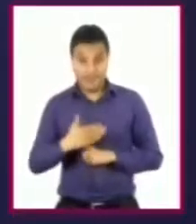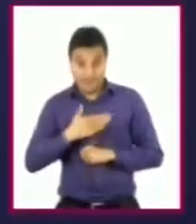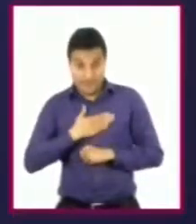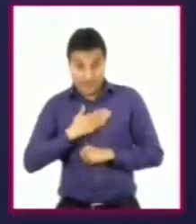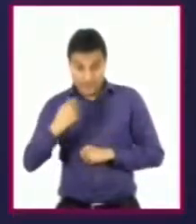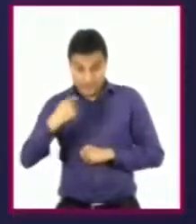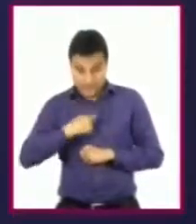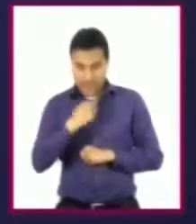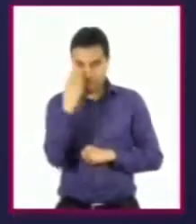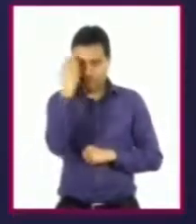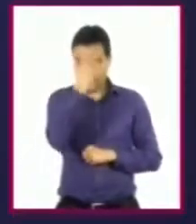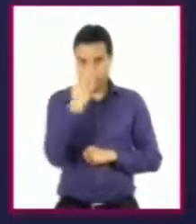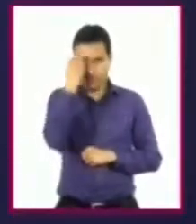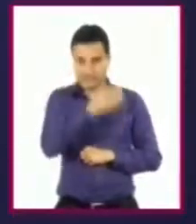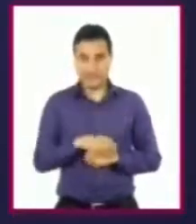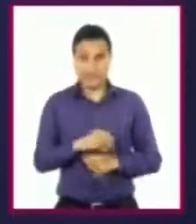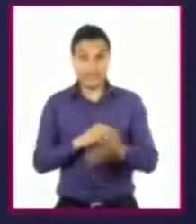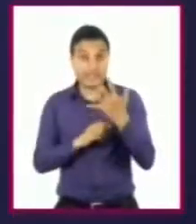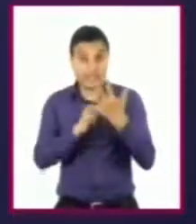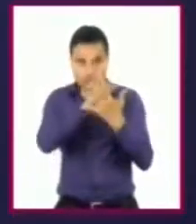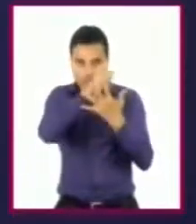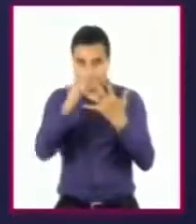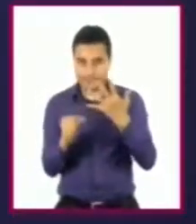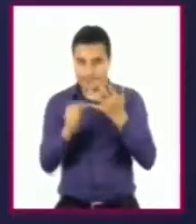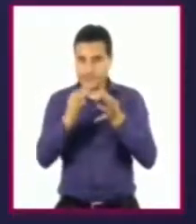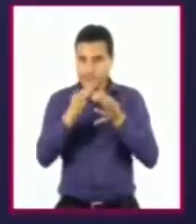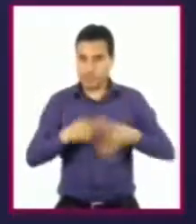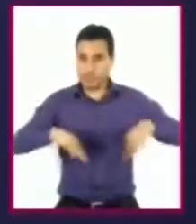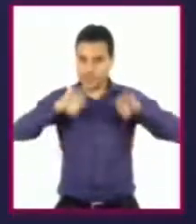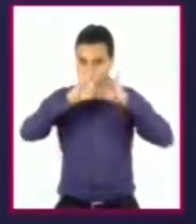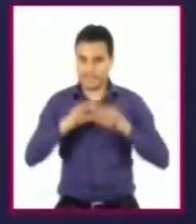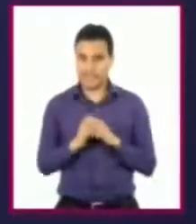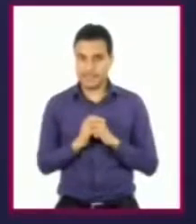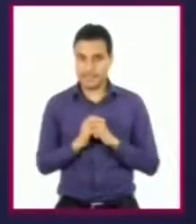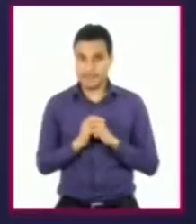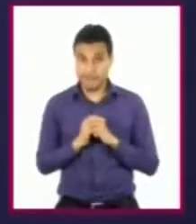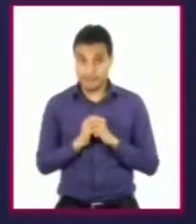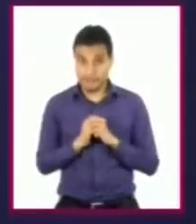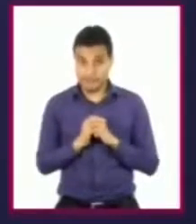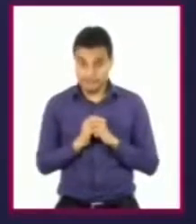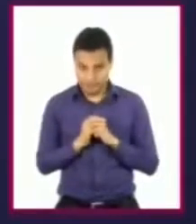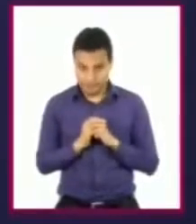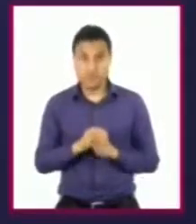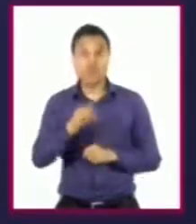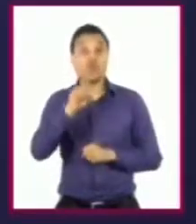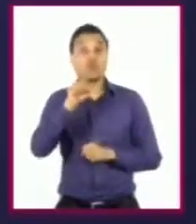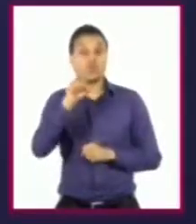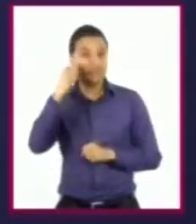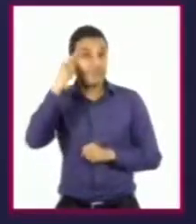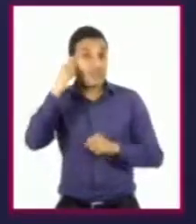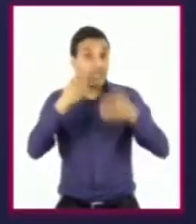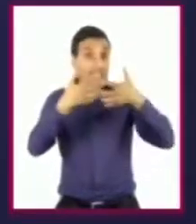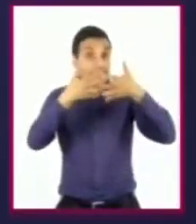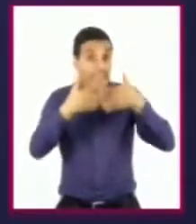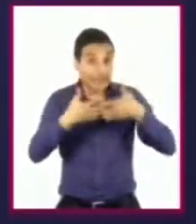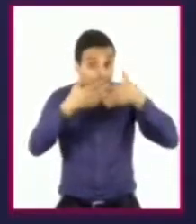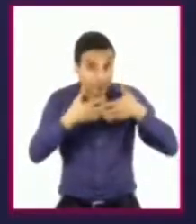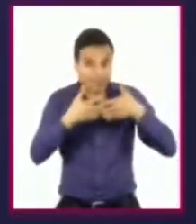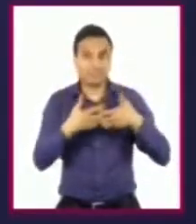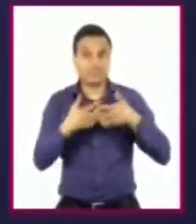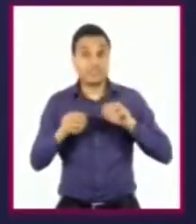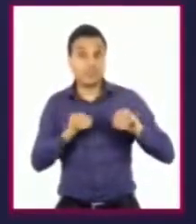tomando en cuenta cinco partes que son las capacidades cognitivas, psicomotrices,